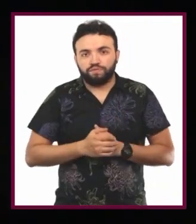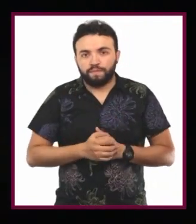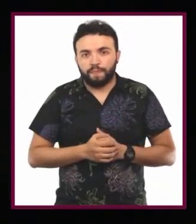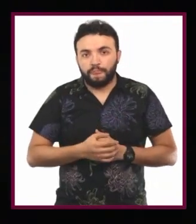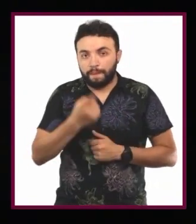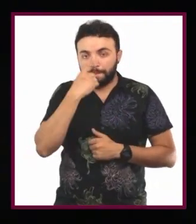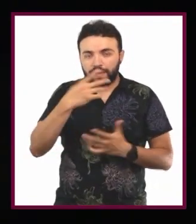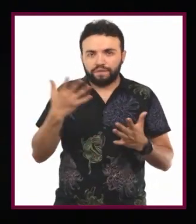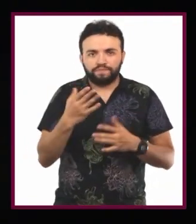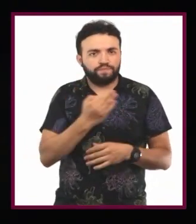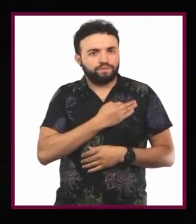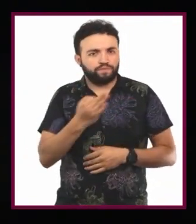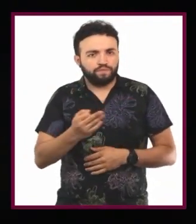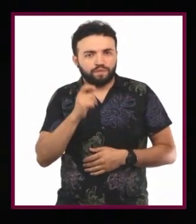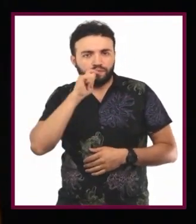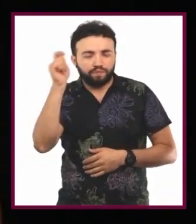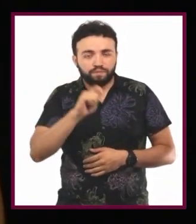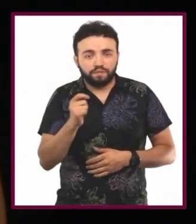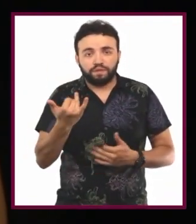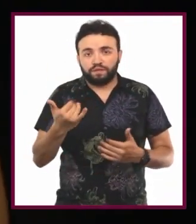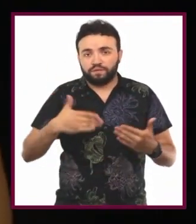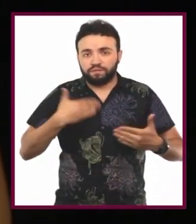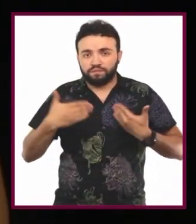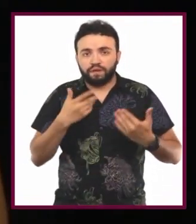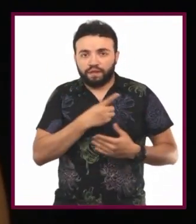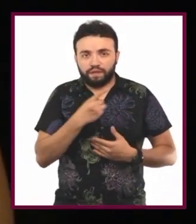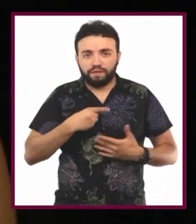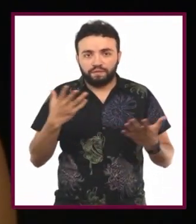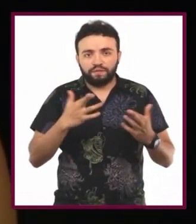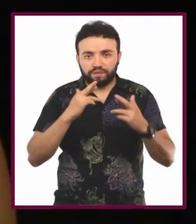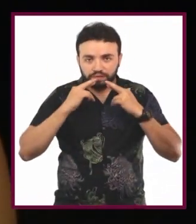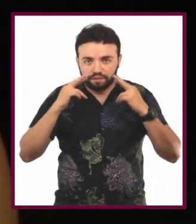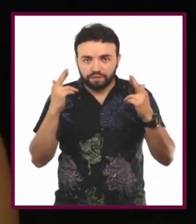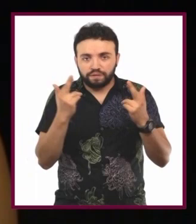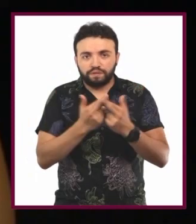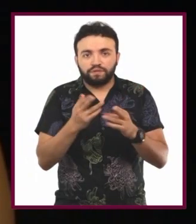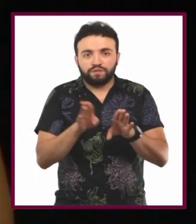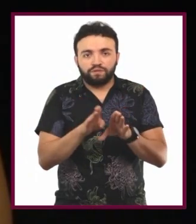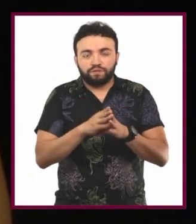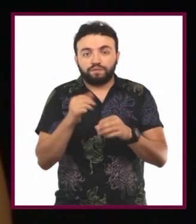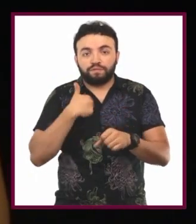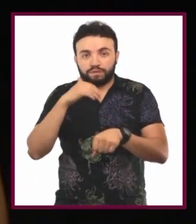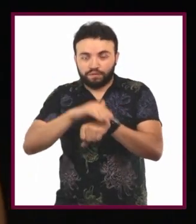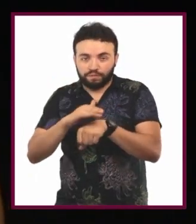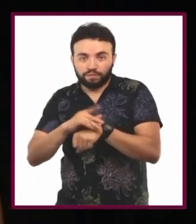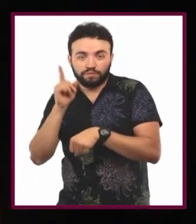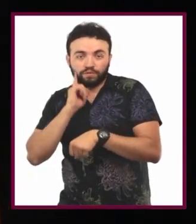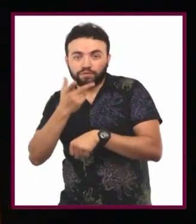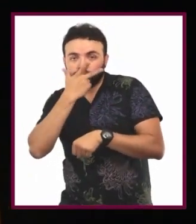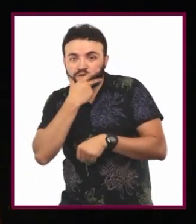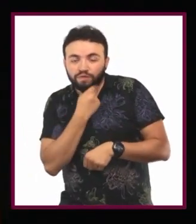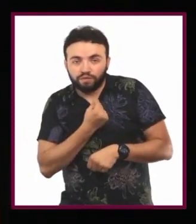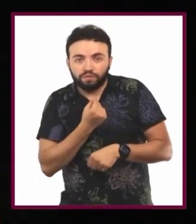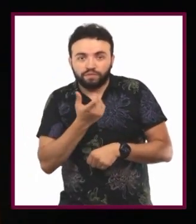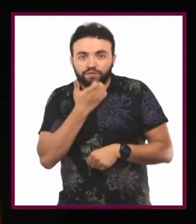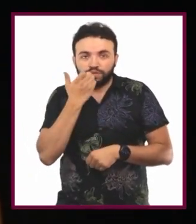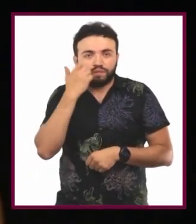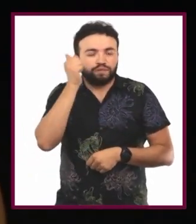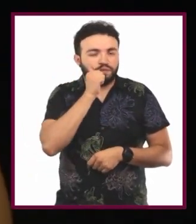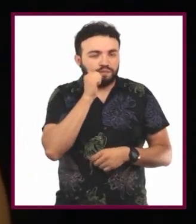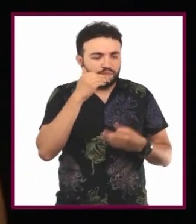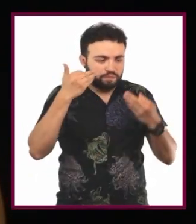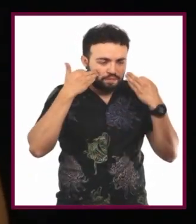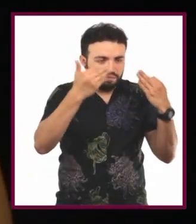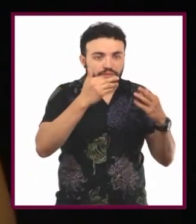lograr una buena amistad y convivencia, debo de tener una buena relación con el grupo de amigas y amigos de mi escuela, de mi salón. Siempre